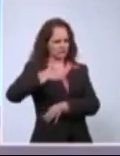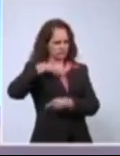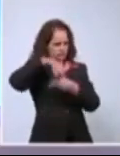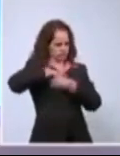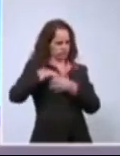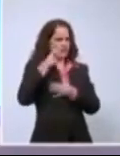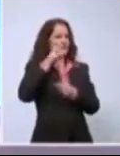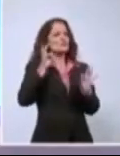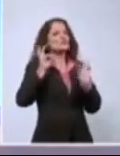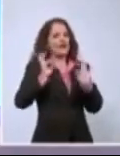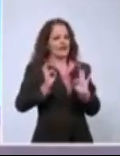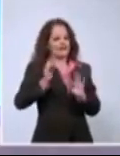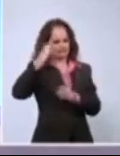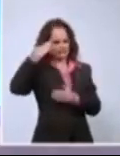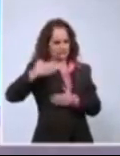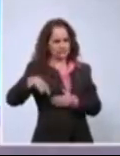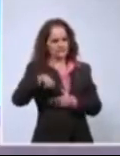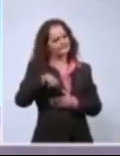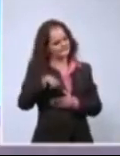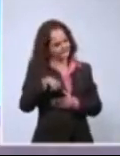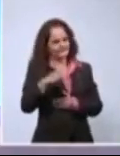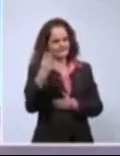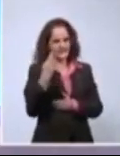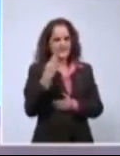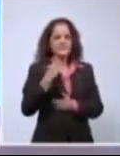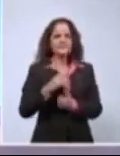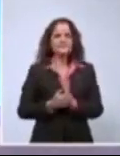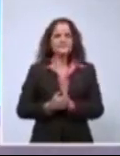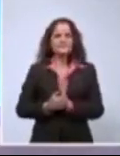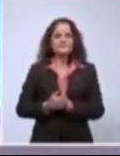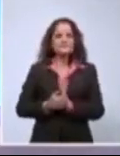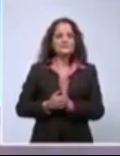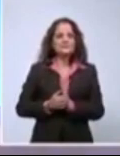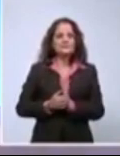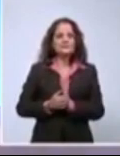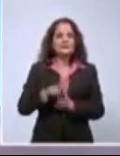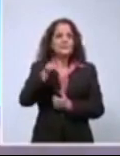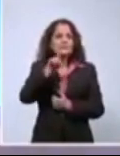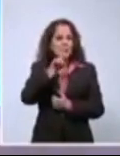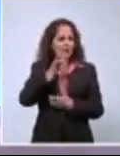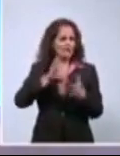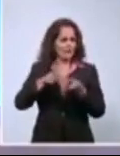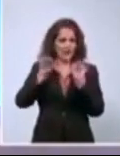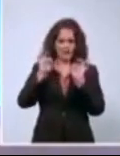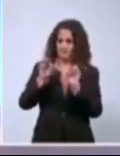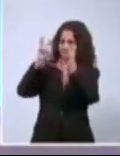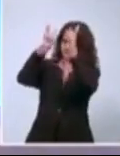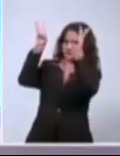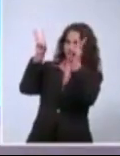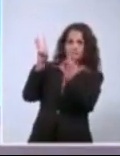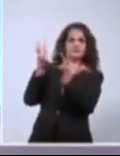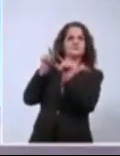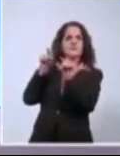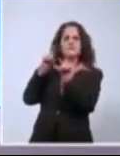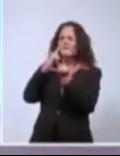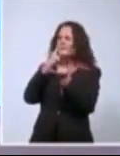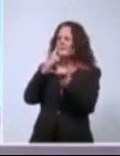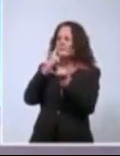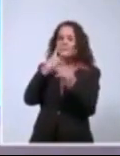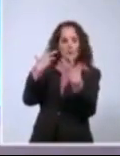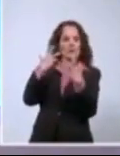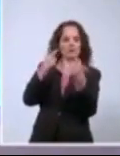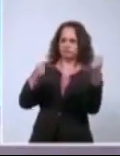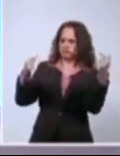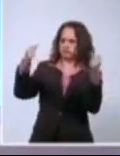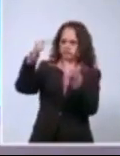su honor? dígame usted, ¿estos medios de comunicación que siguen siendo la red más importante y de